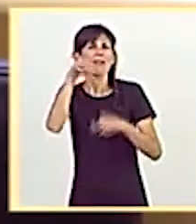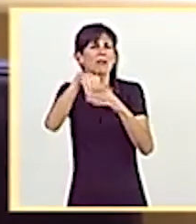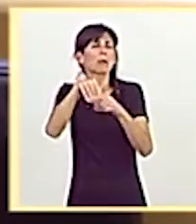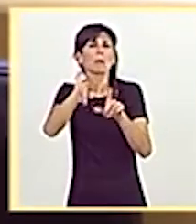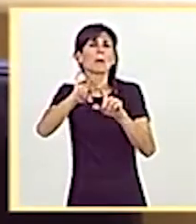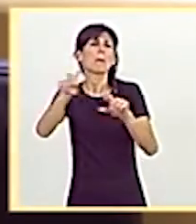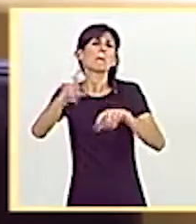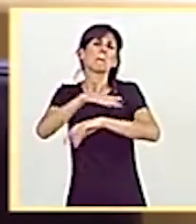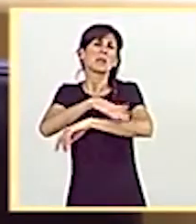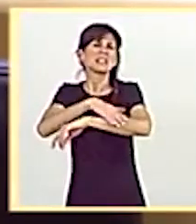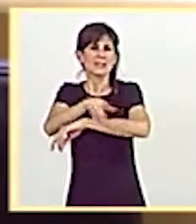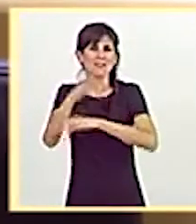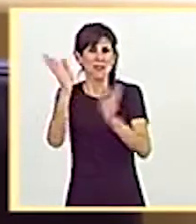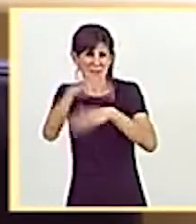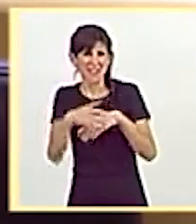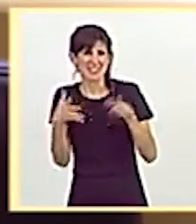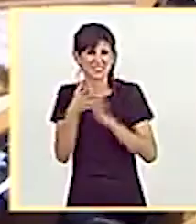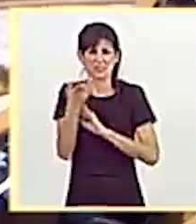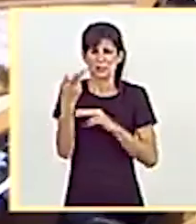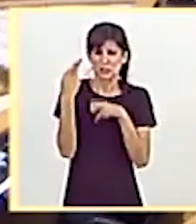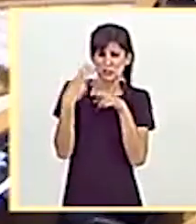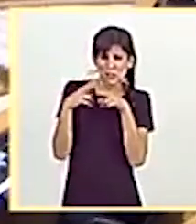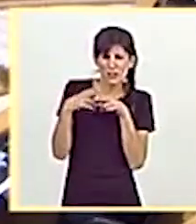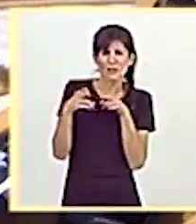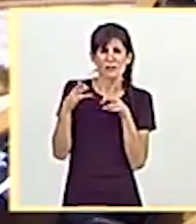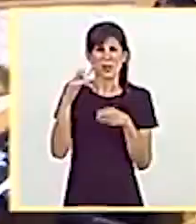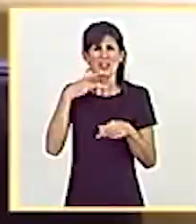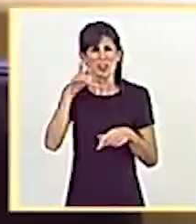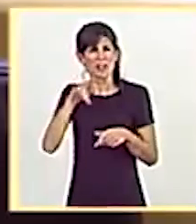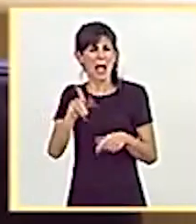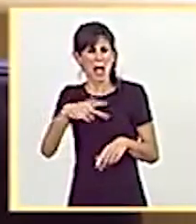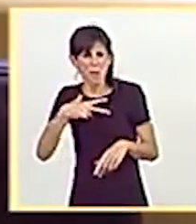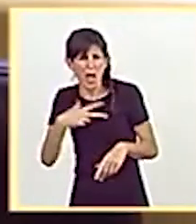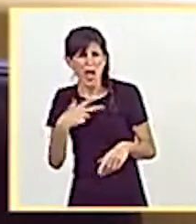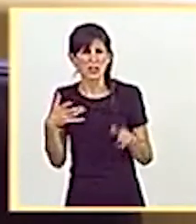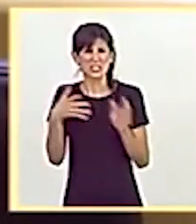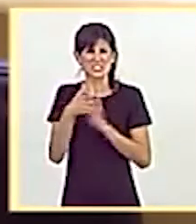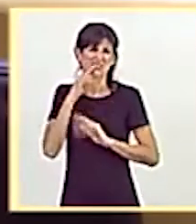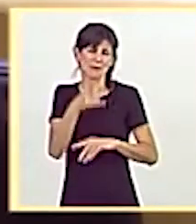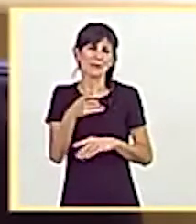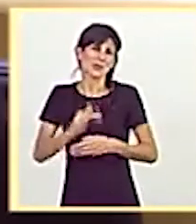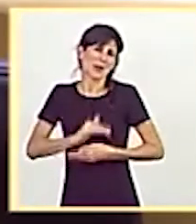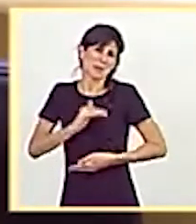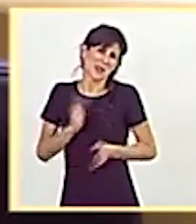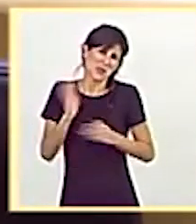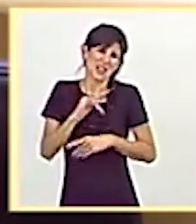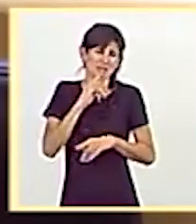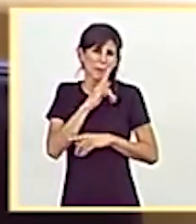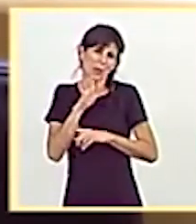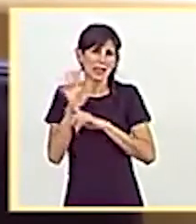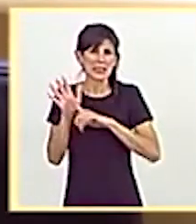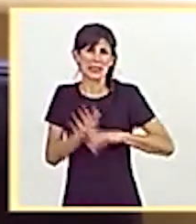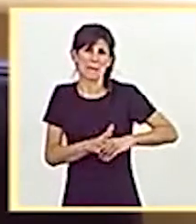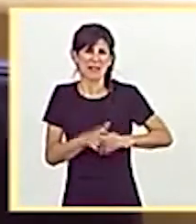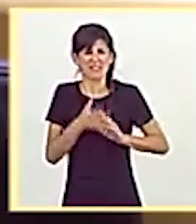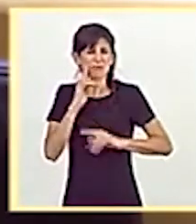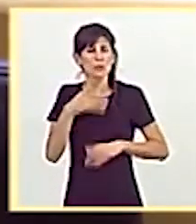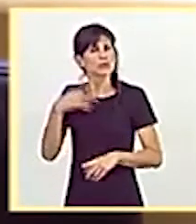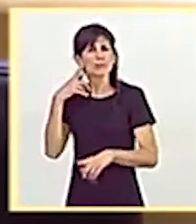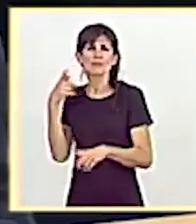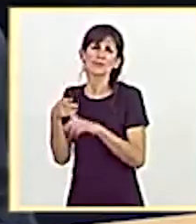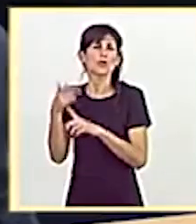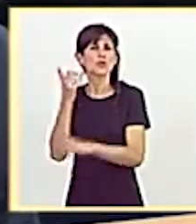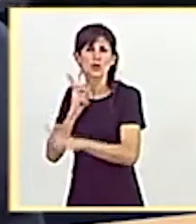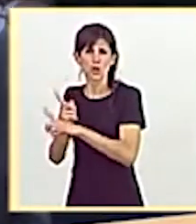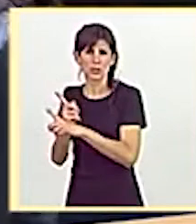lista de sociólogos, politólogos, abogados, que para tapar con su incompetencia les ha dado por arremeter contra la Comunidad de Madrid. Mire,